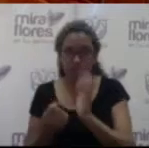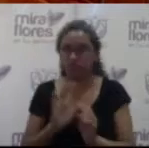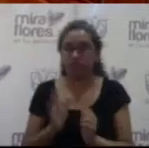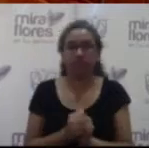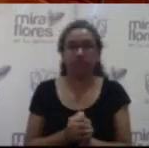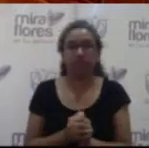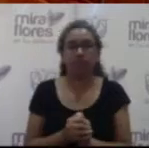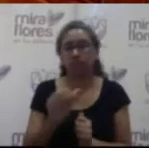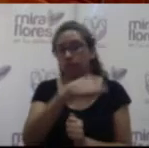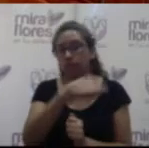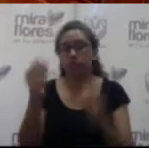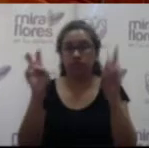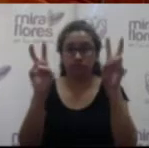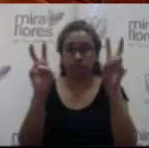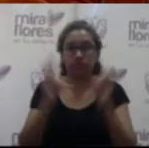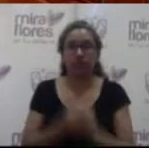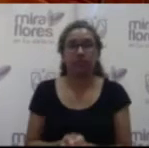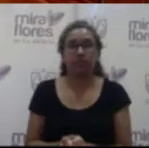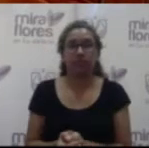Vamos al siguiente punto.